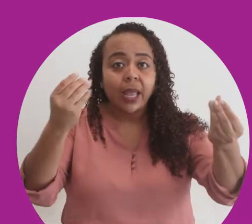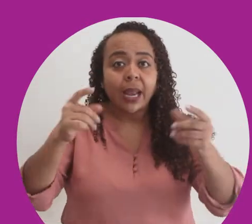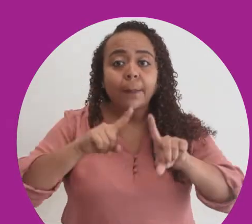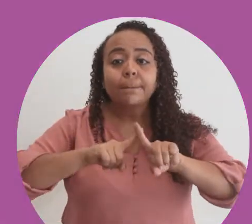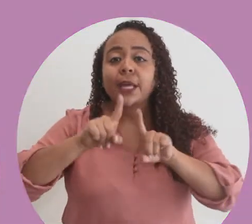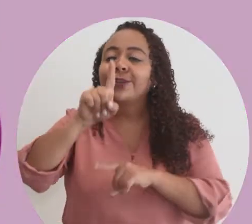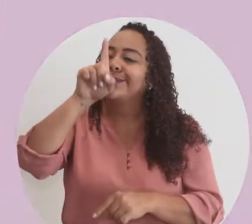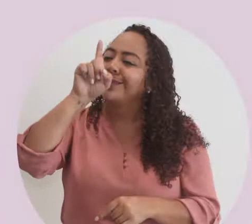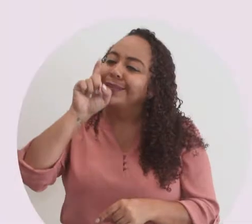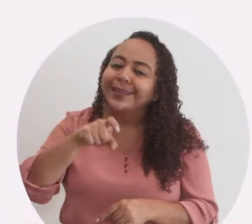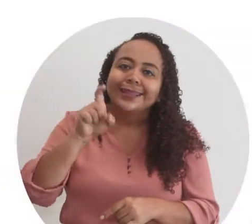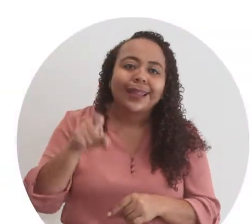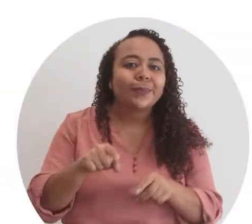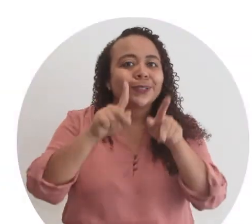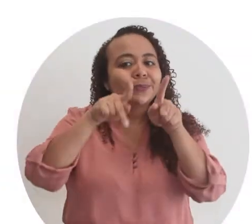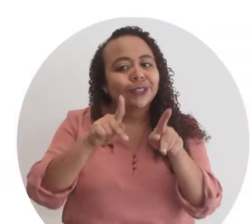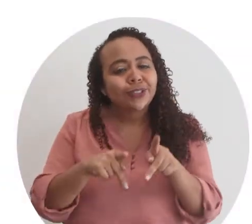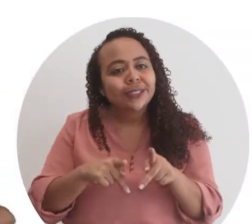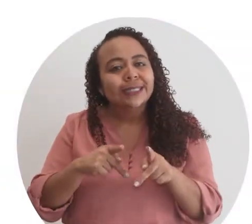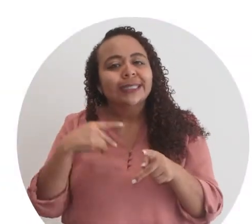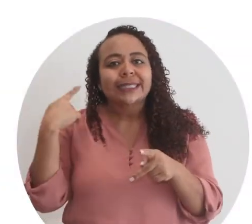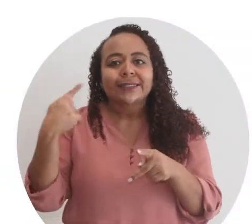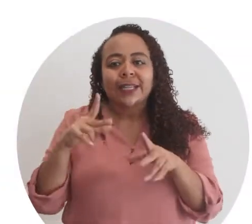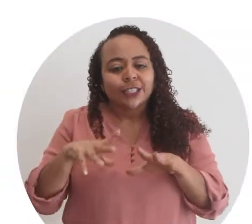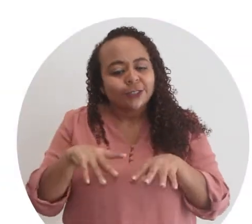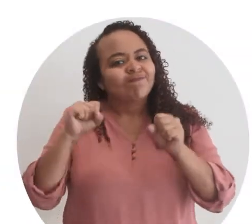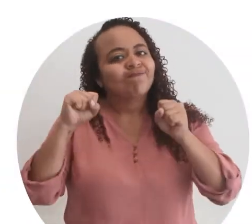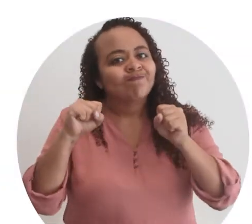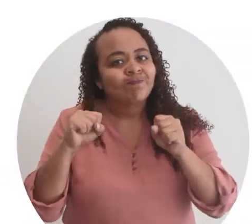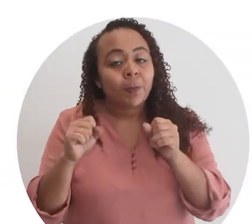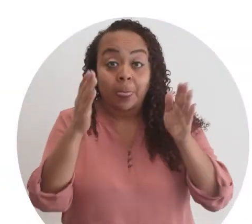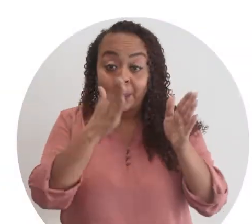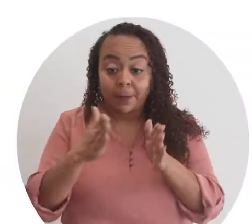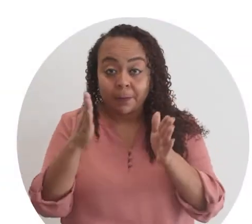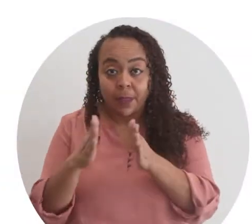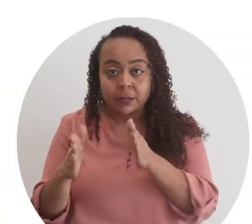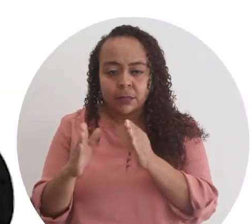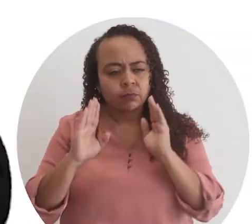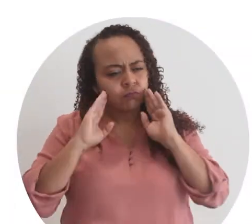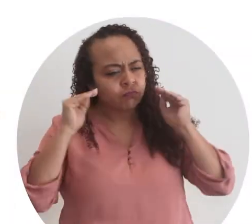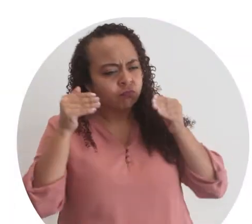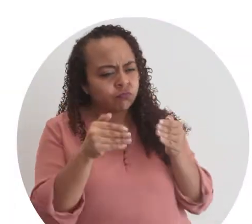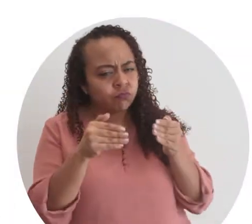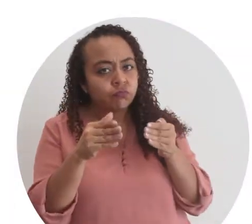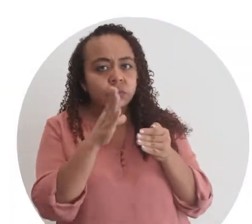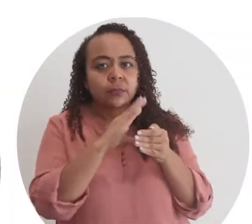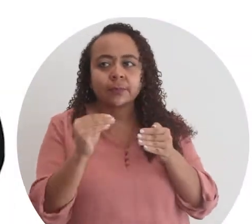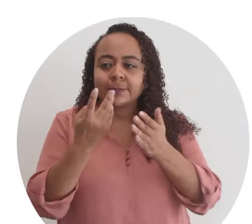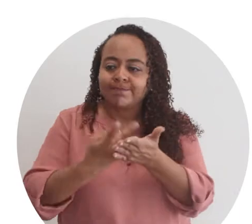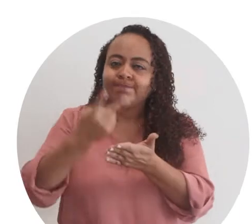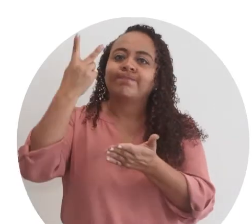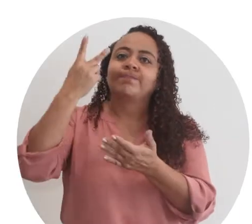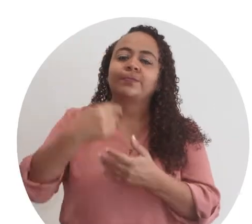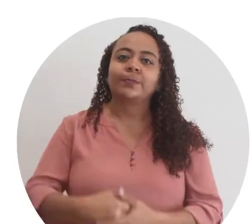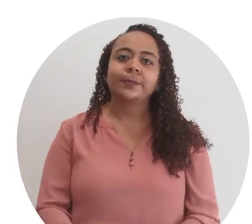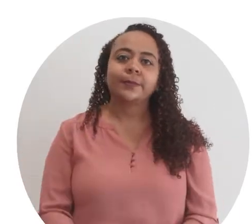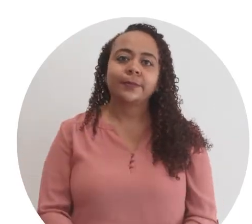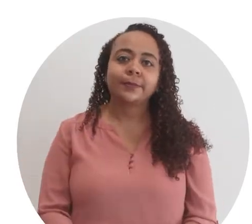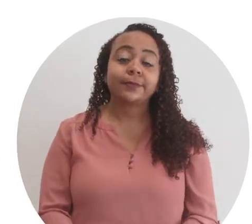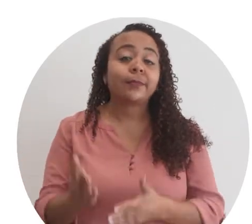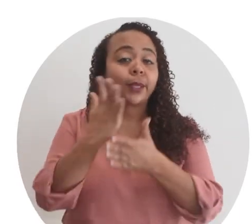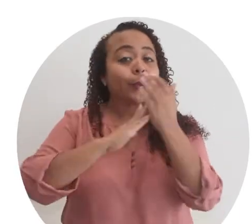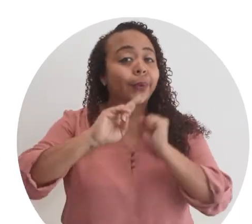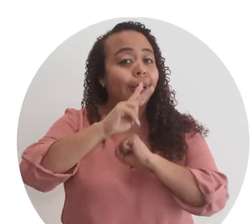afuera, pero se requiere que las personas se atrevan a tomar riesgos, prepararse, concentrarse y sacar ventaja.